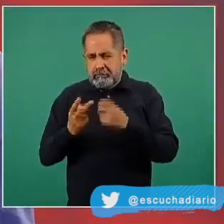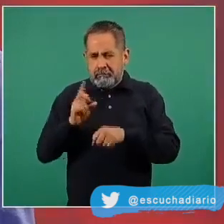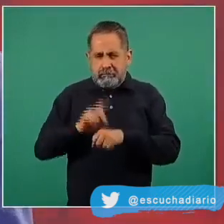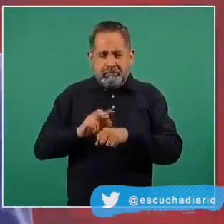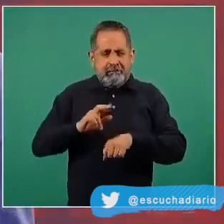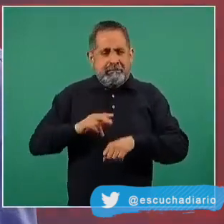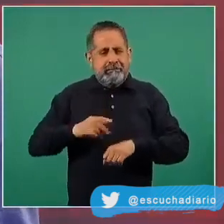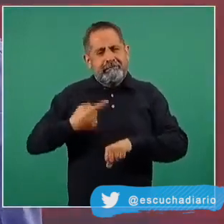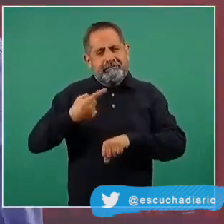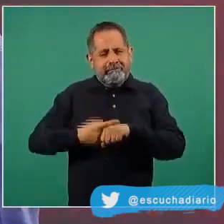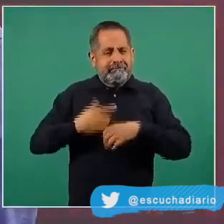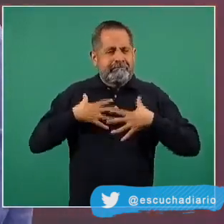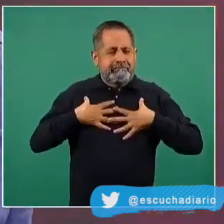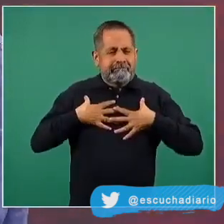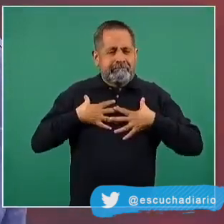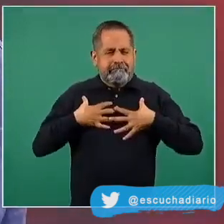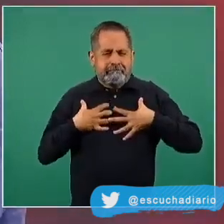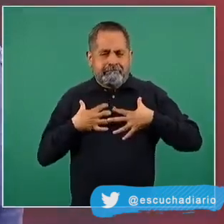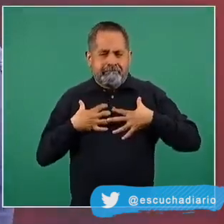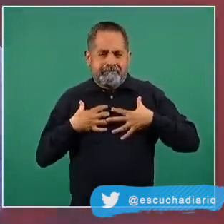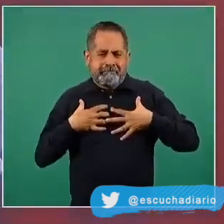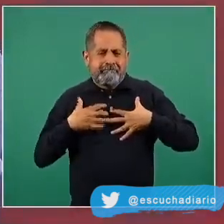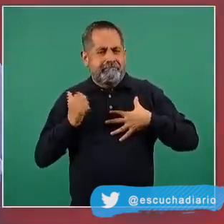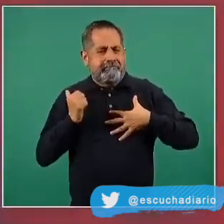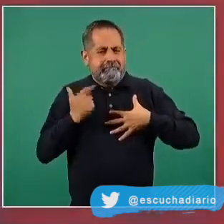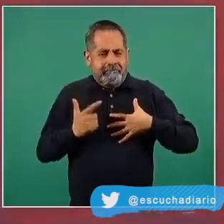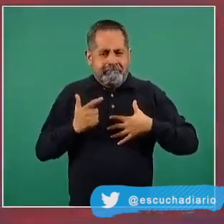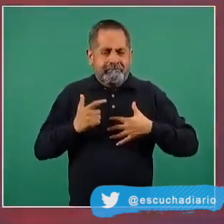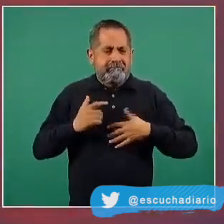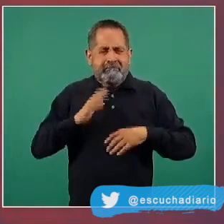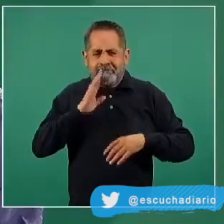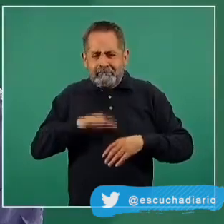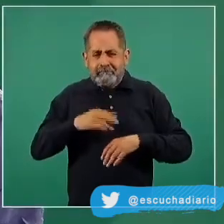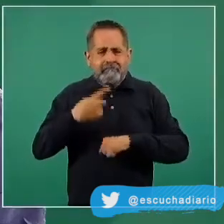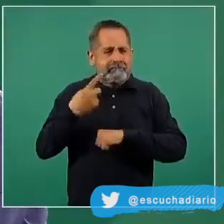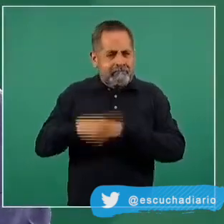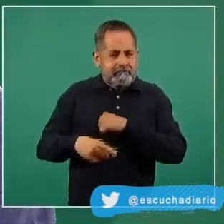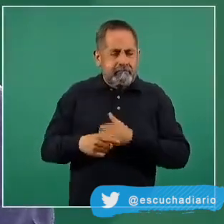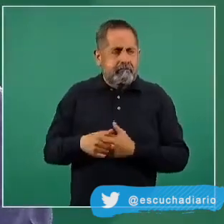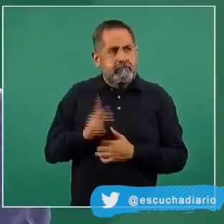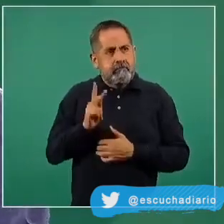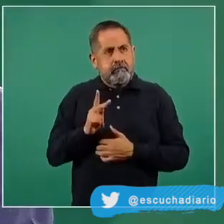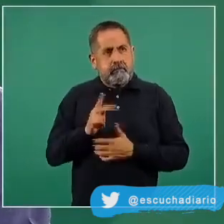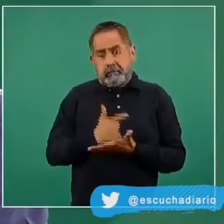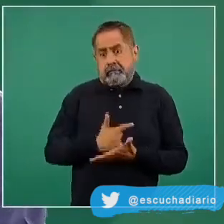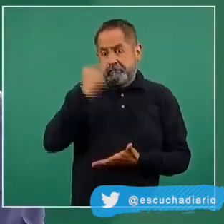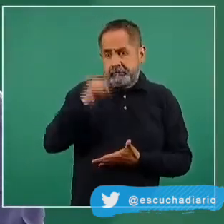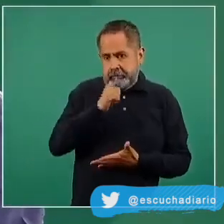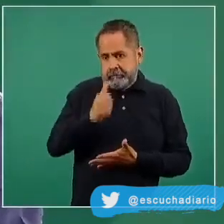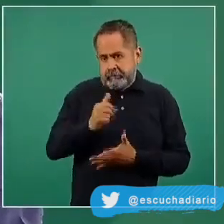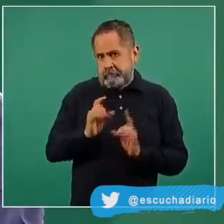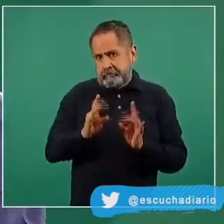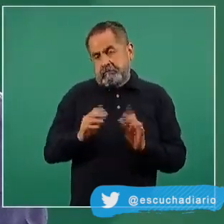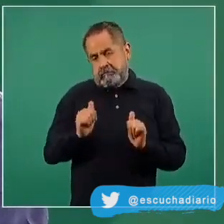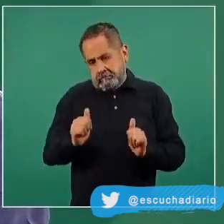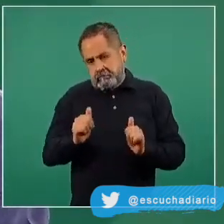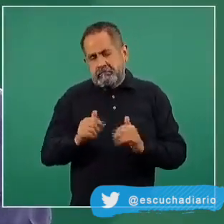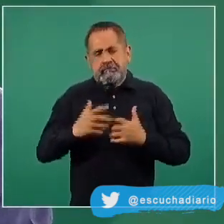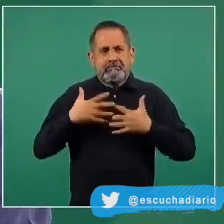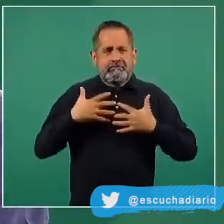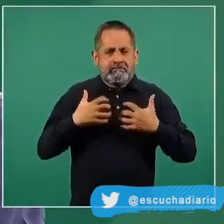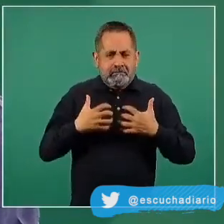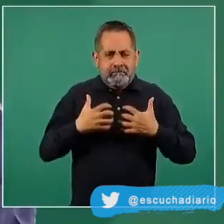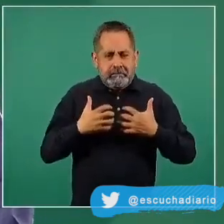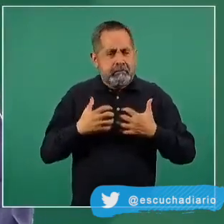tuvimos daño pulmonar, pero afortunadamente no fue tan grave y tan extenso como para